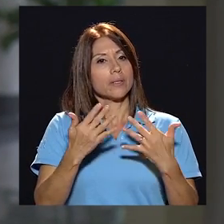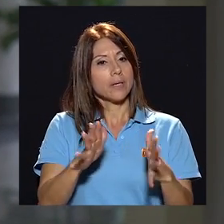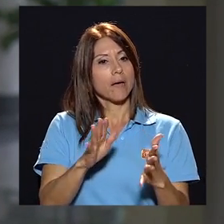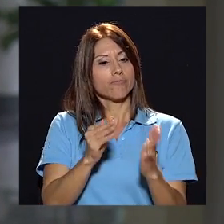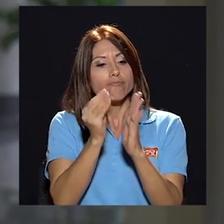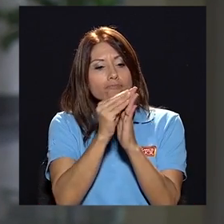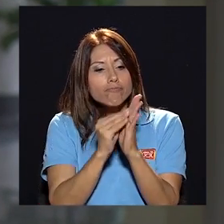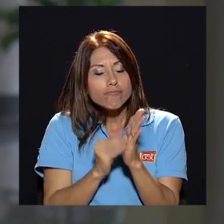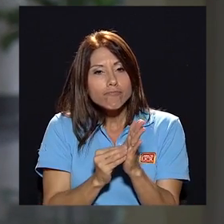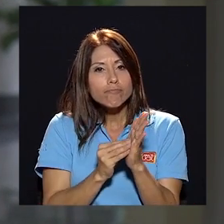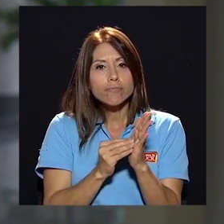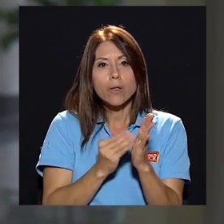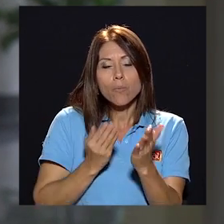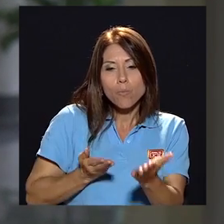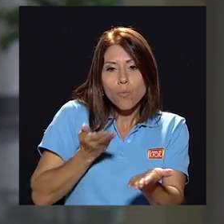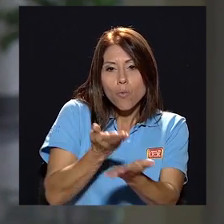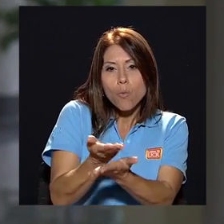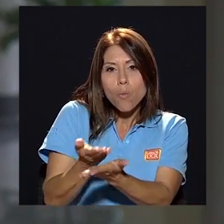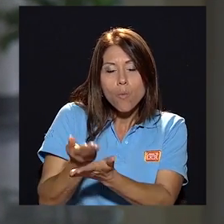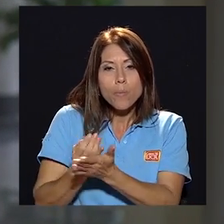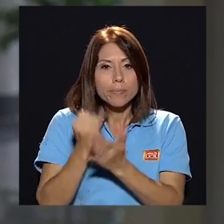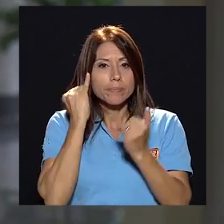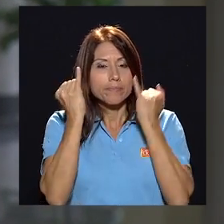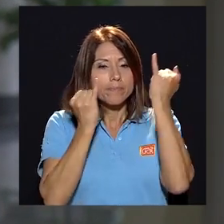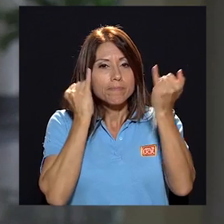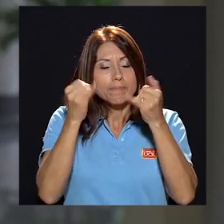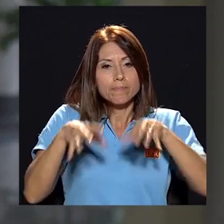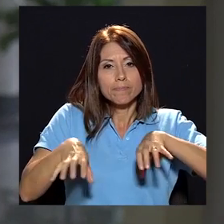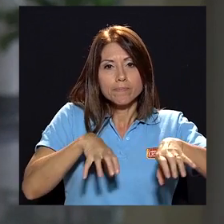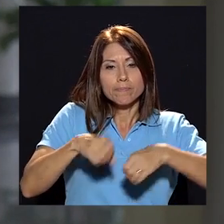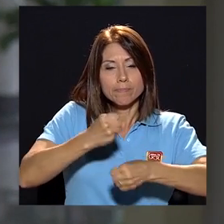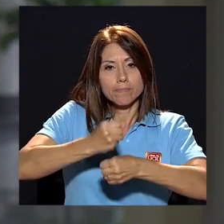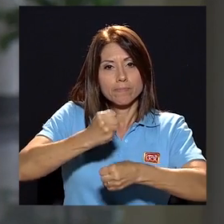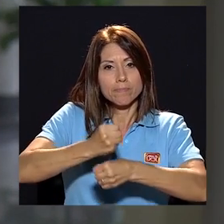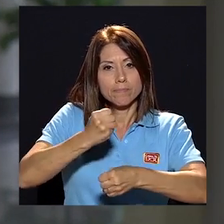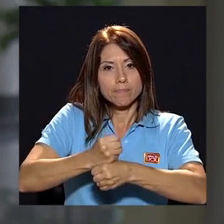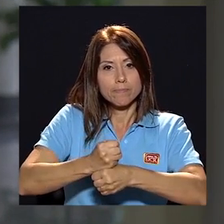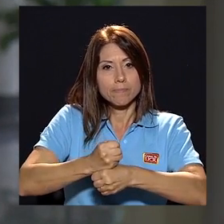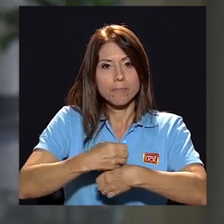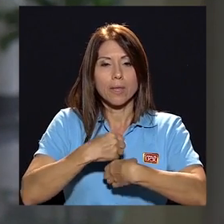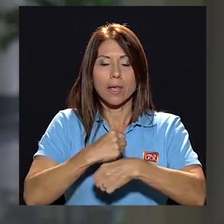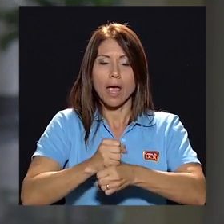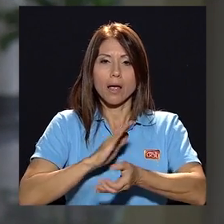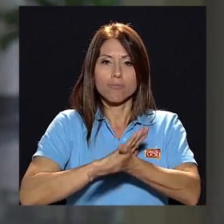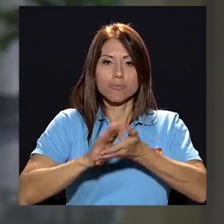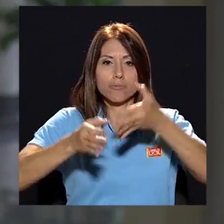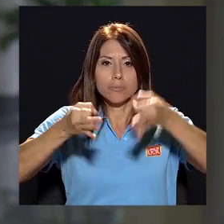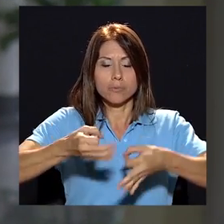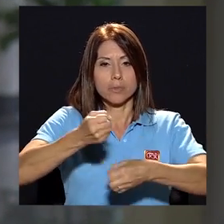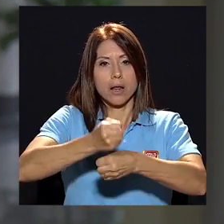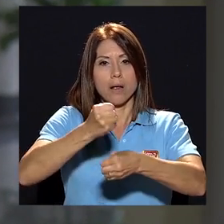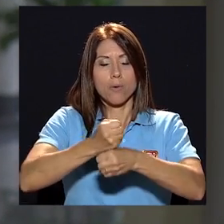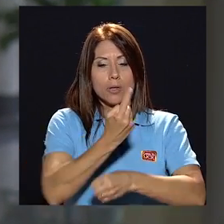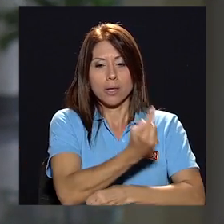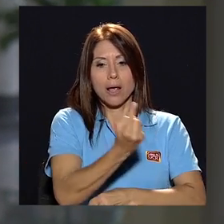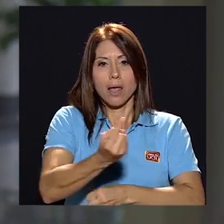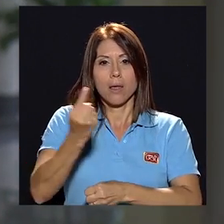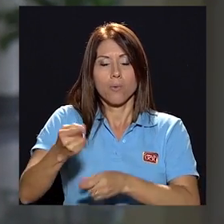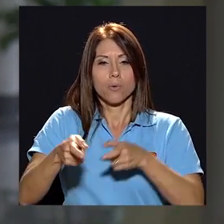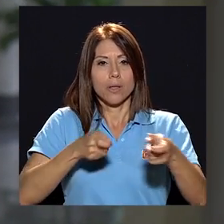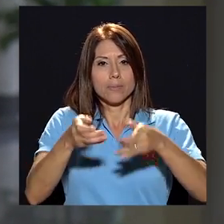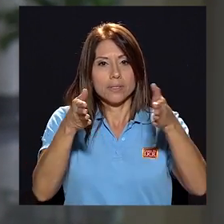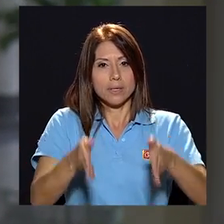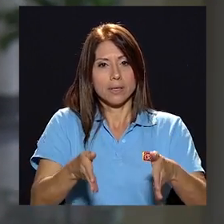en propuestas en ideas y en actividades de trabajo que dignifique la labor de cada uno de los